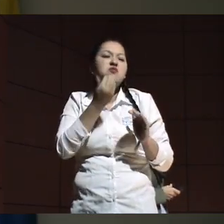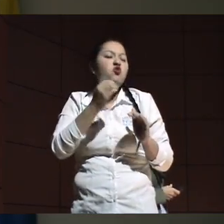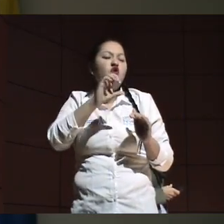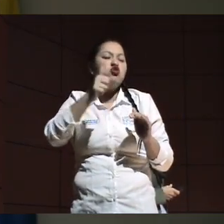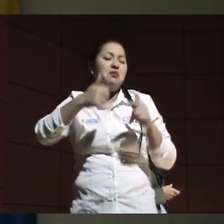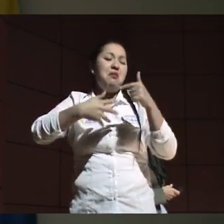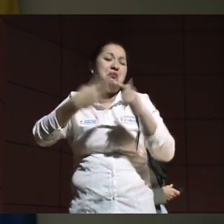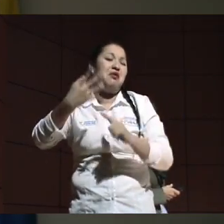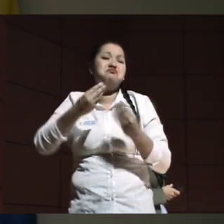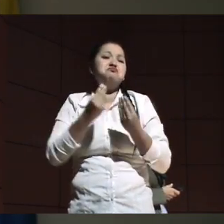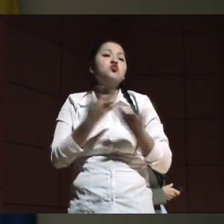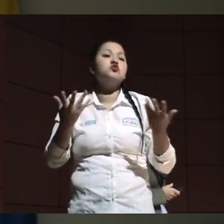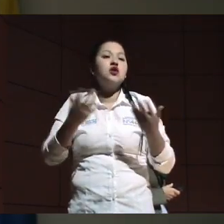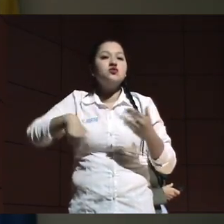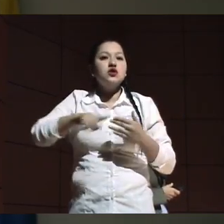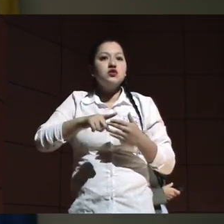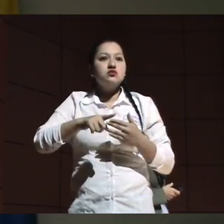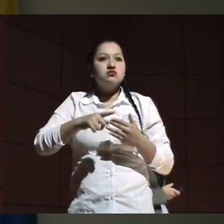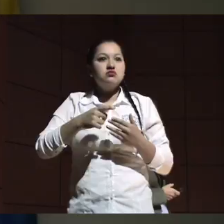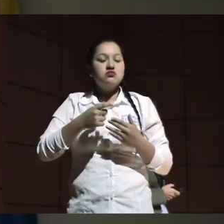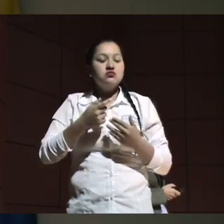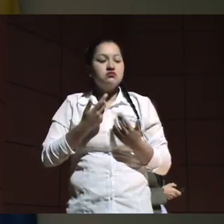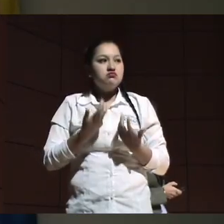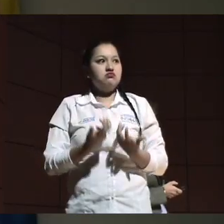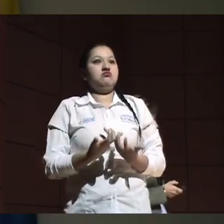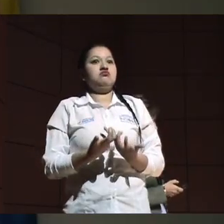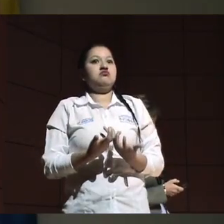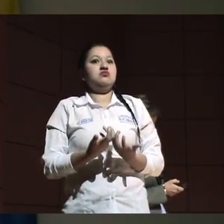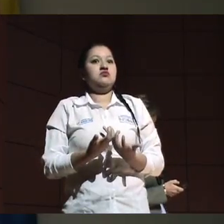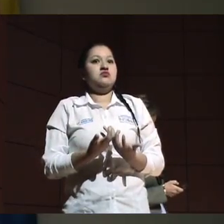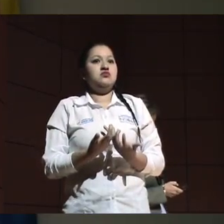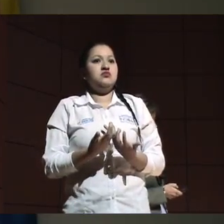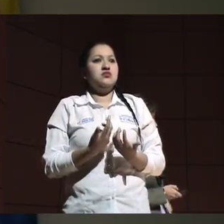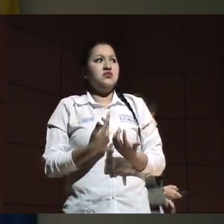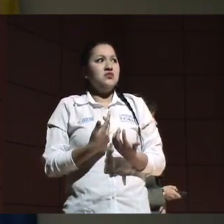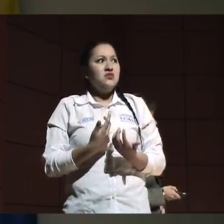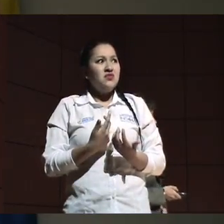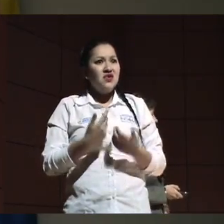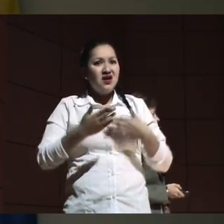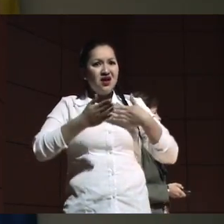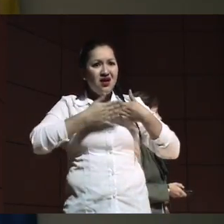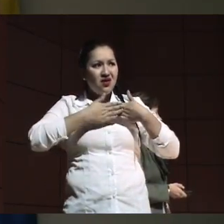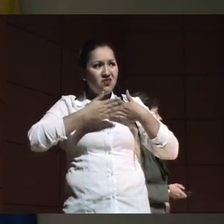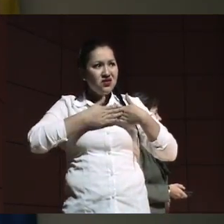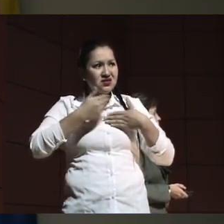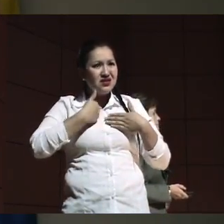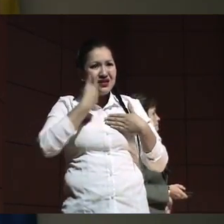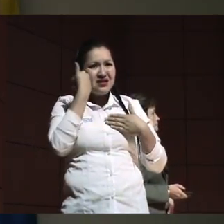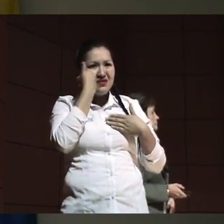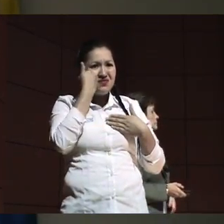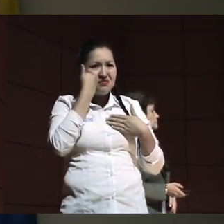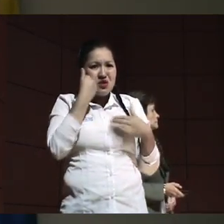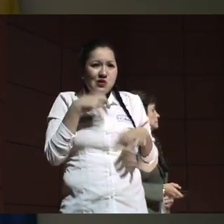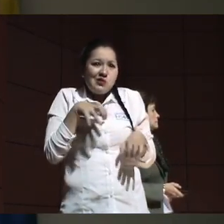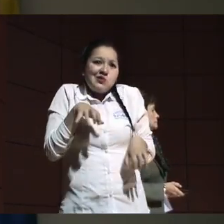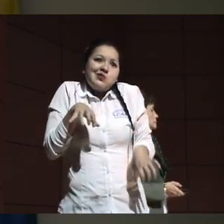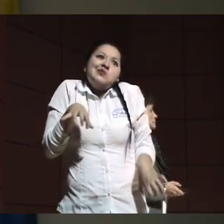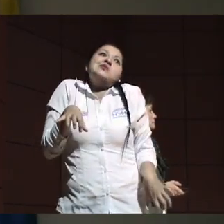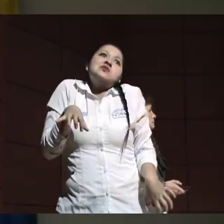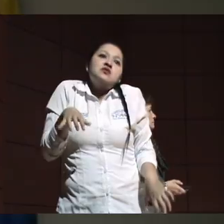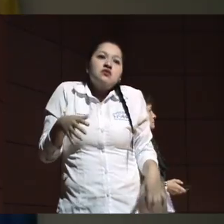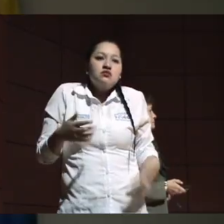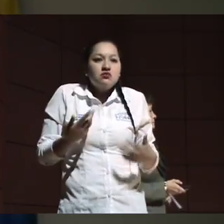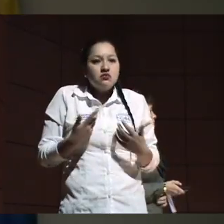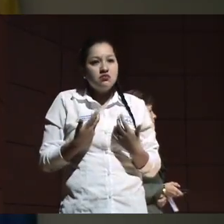la primera reacción es de shock, uno no sabe qué hacer. Le dicen que tiene esclerosis lateral amiotrófica, una